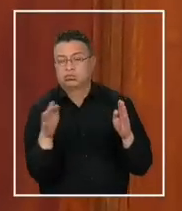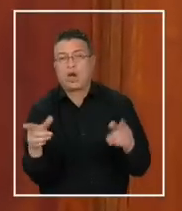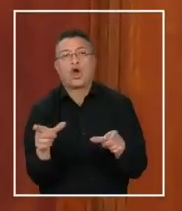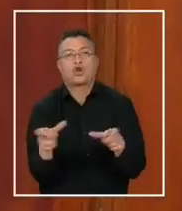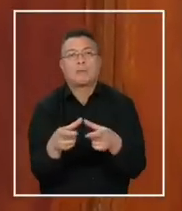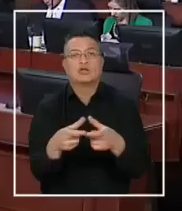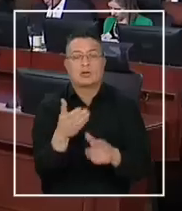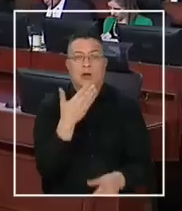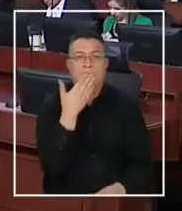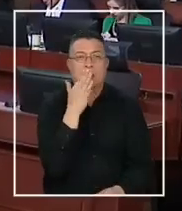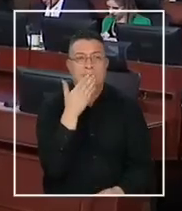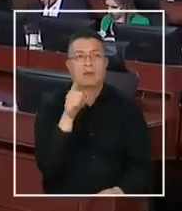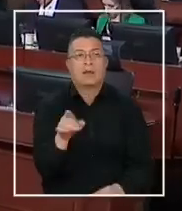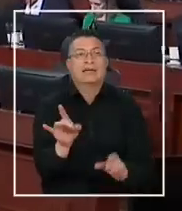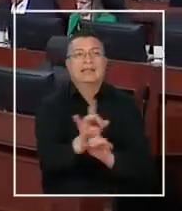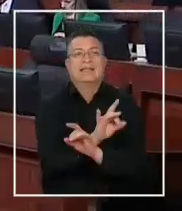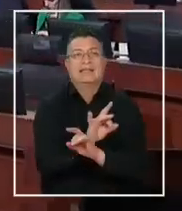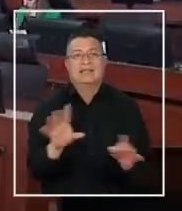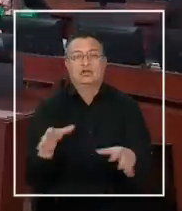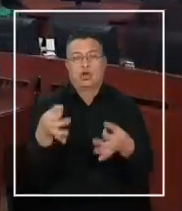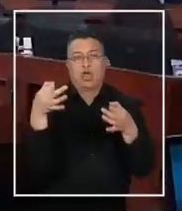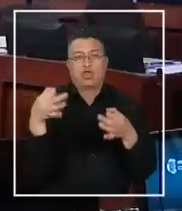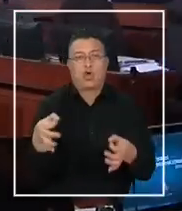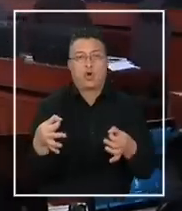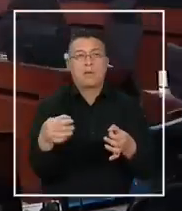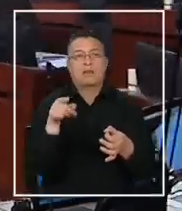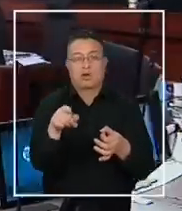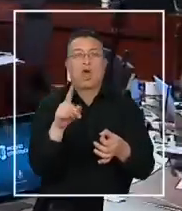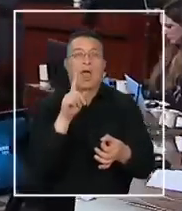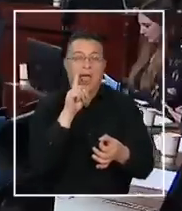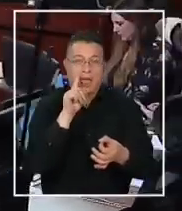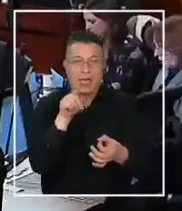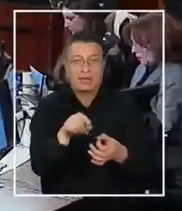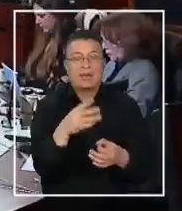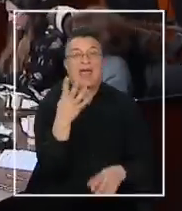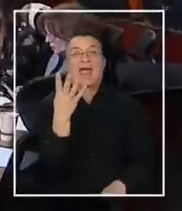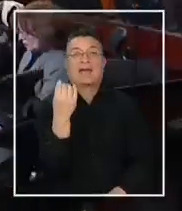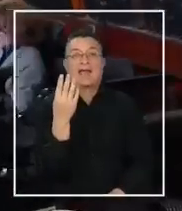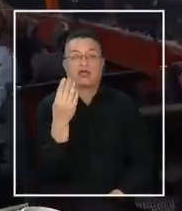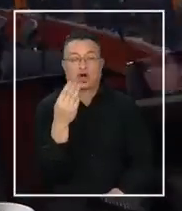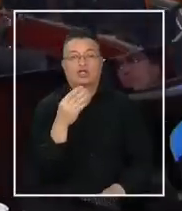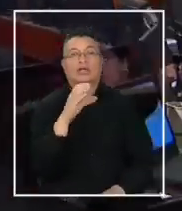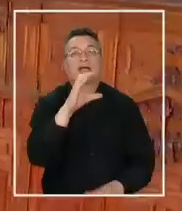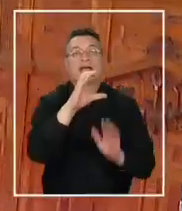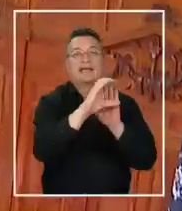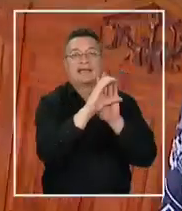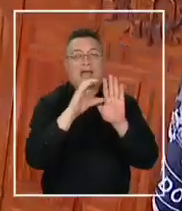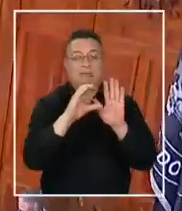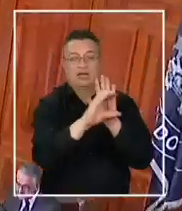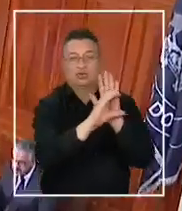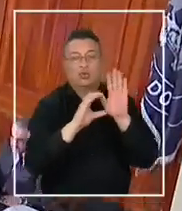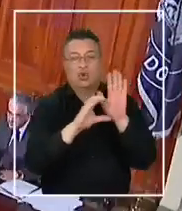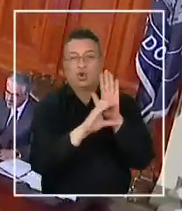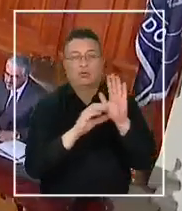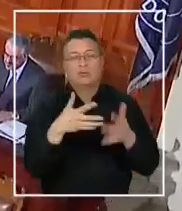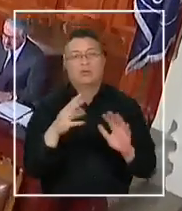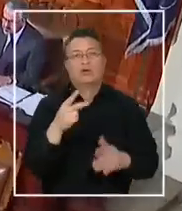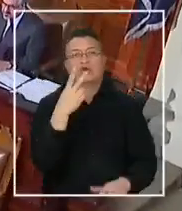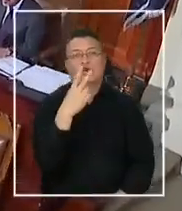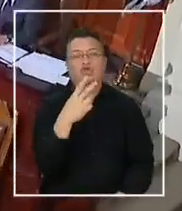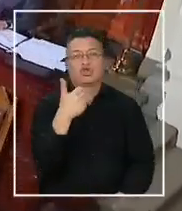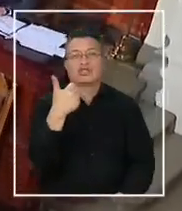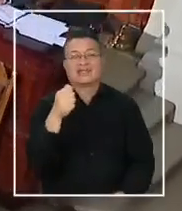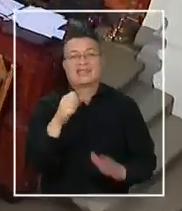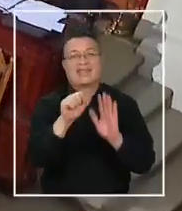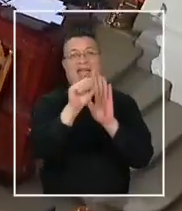experta para tener listo este documento. Es un documento que consta de 14 capítulos, un poco más de 260